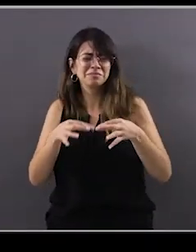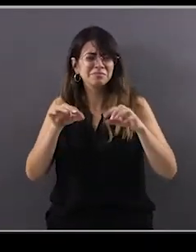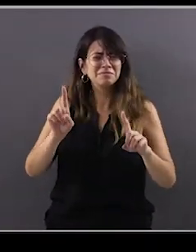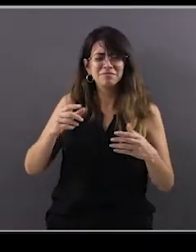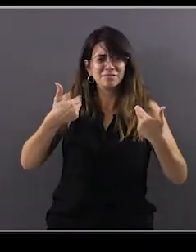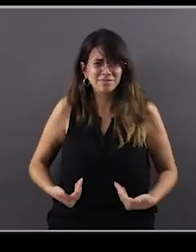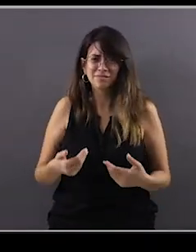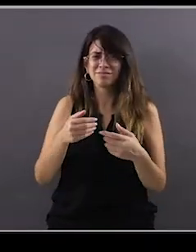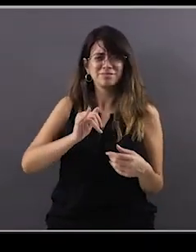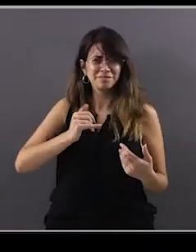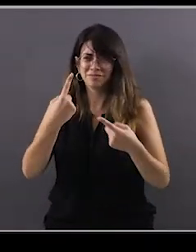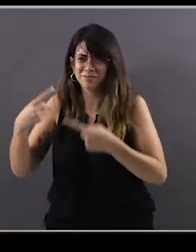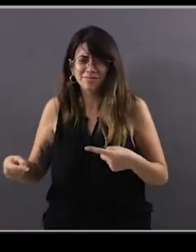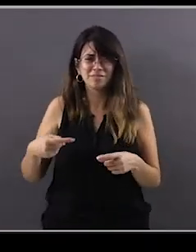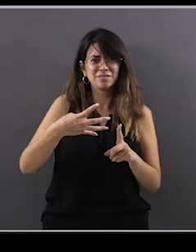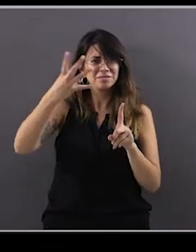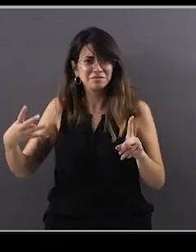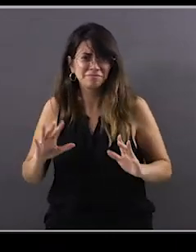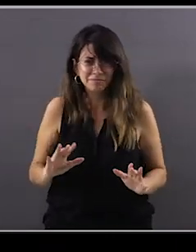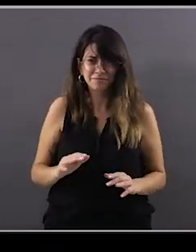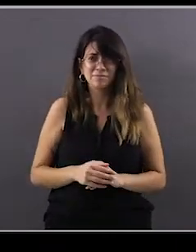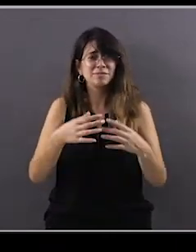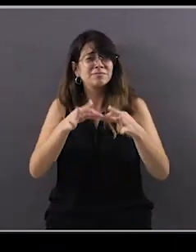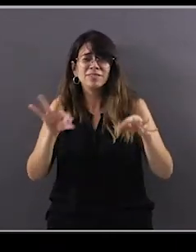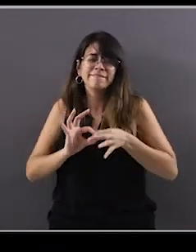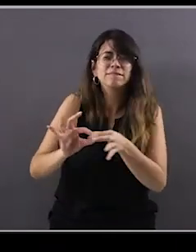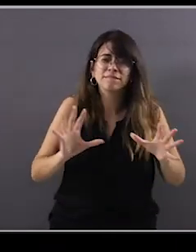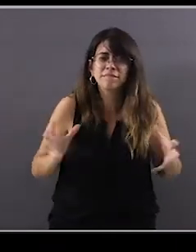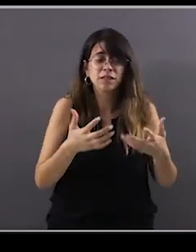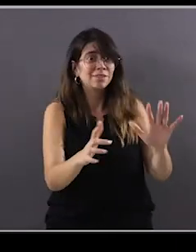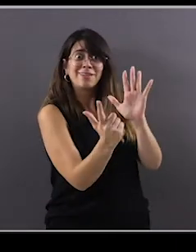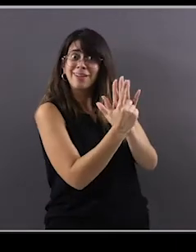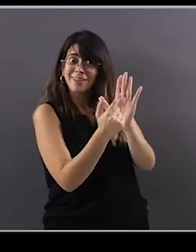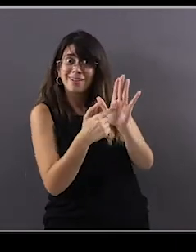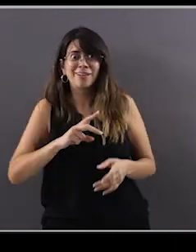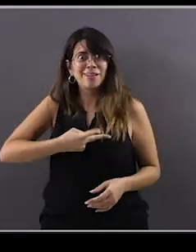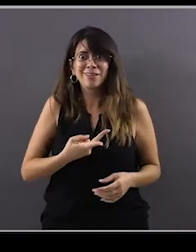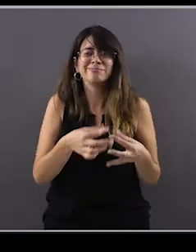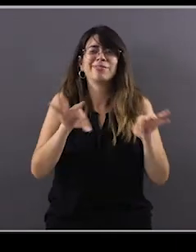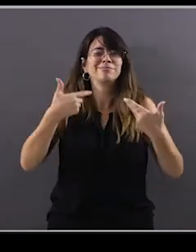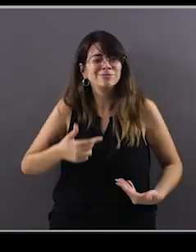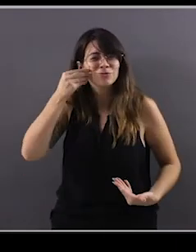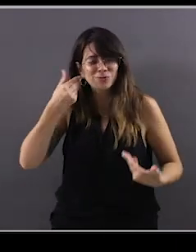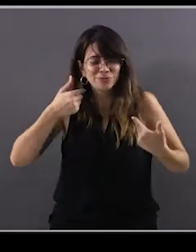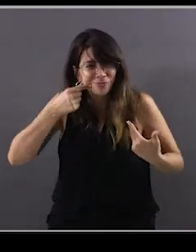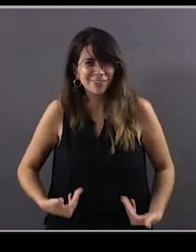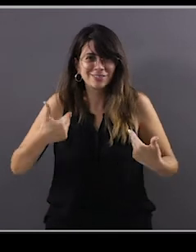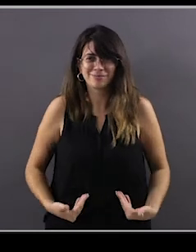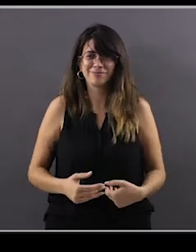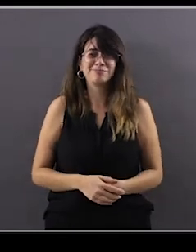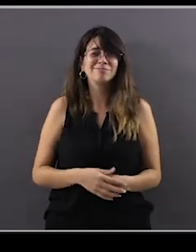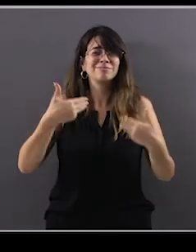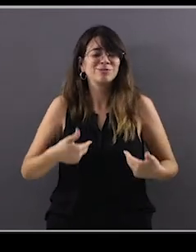diversidad, el género, sexual, racial. Hay que unirse. A mí la de atrás me cambió la vida. Me hizo sentir más